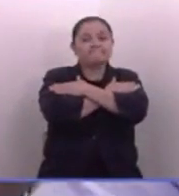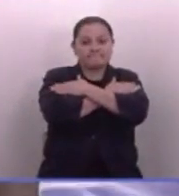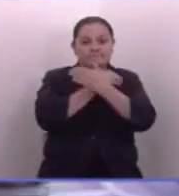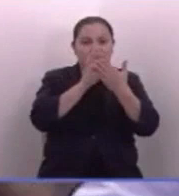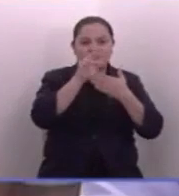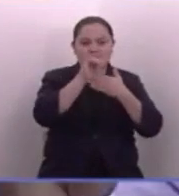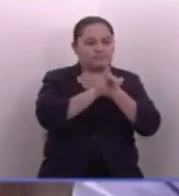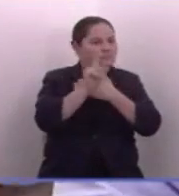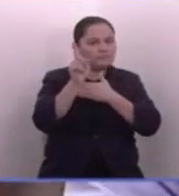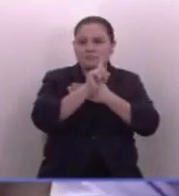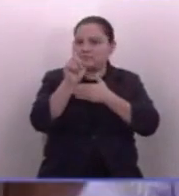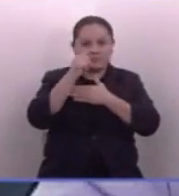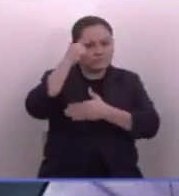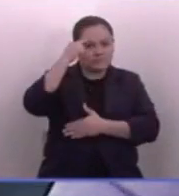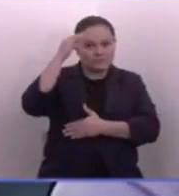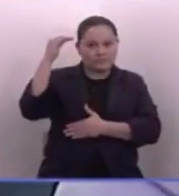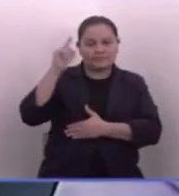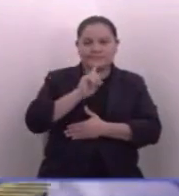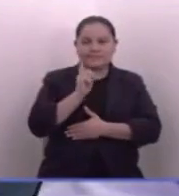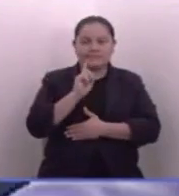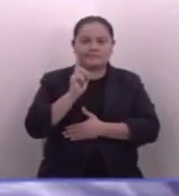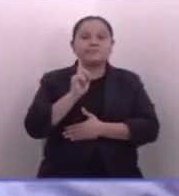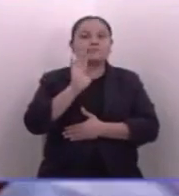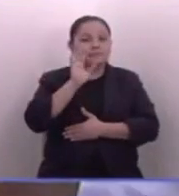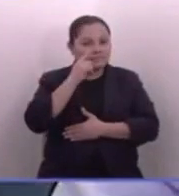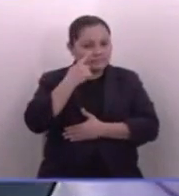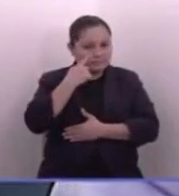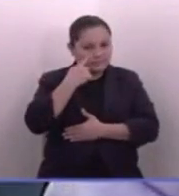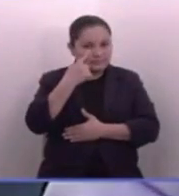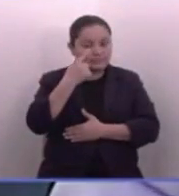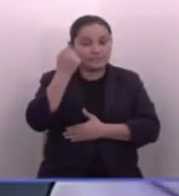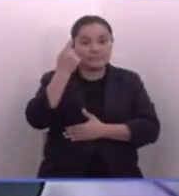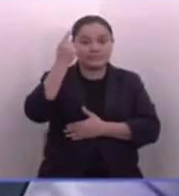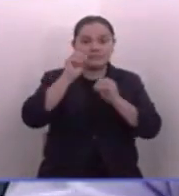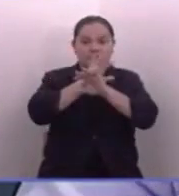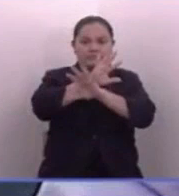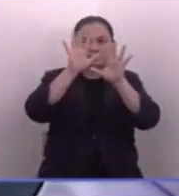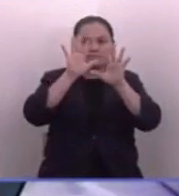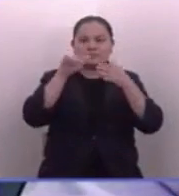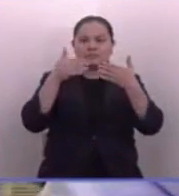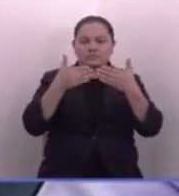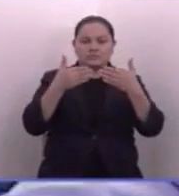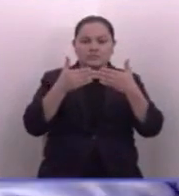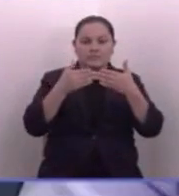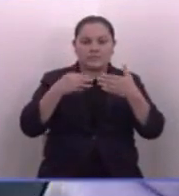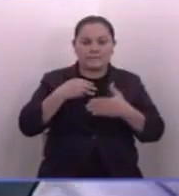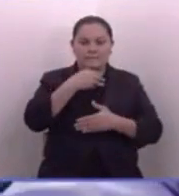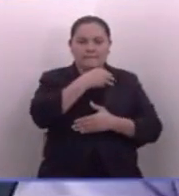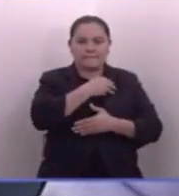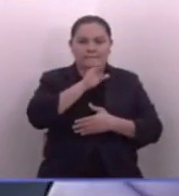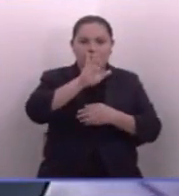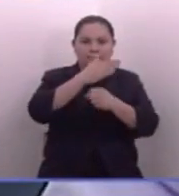proyecto no debe de politizarse, pero debería de hacerle entender a todos los miembros del